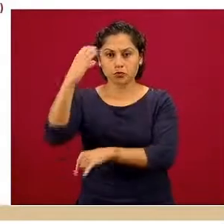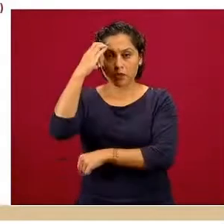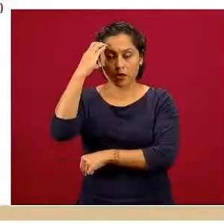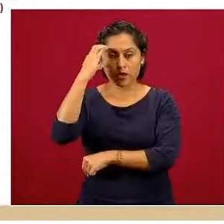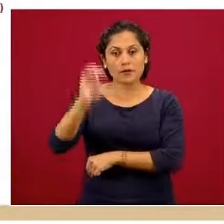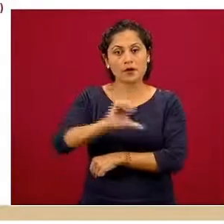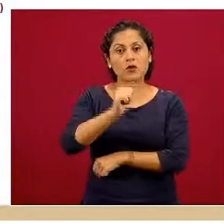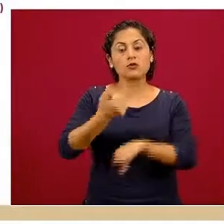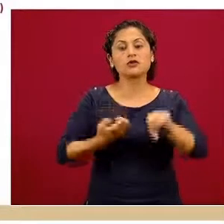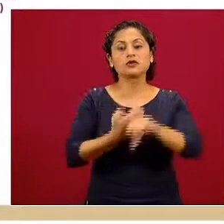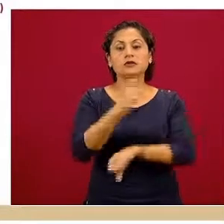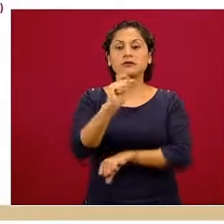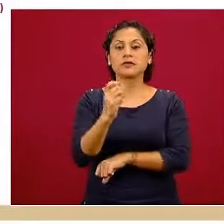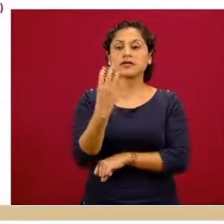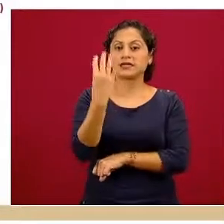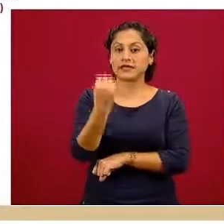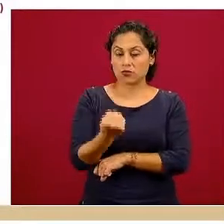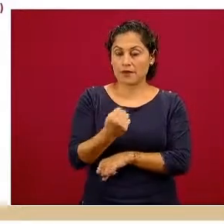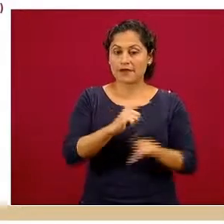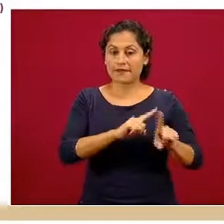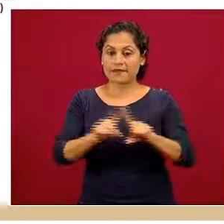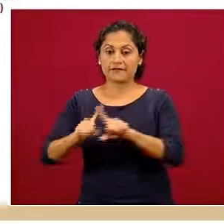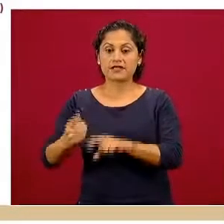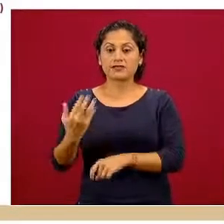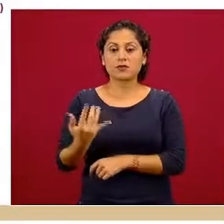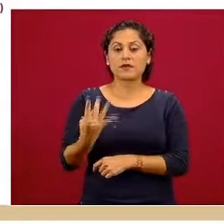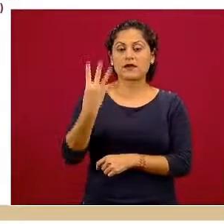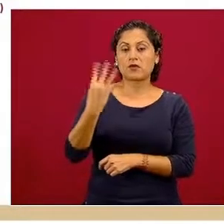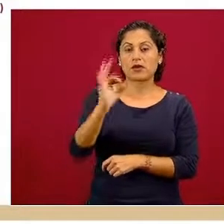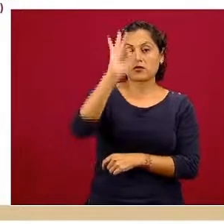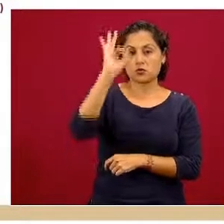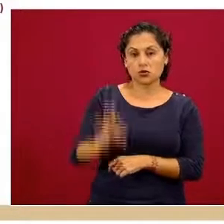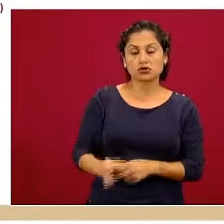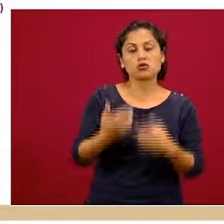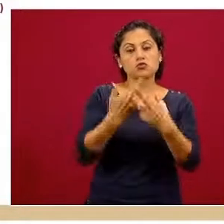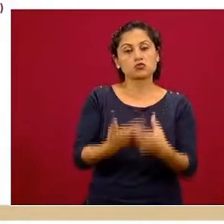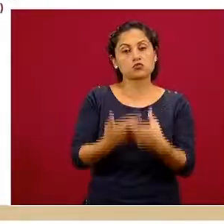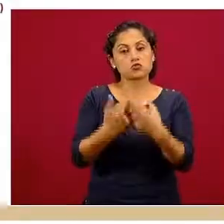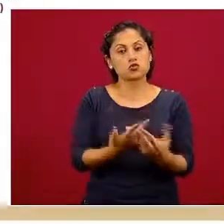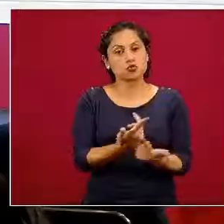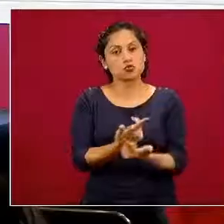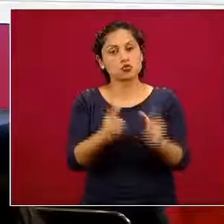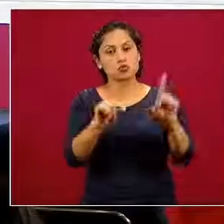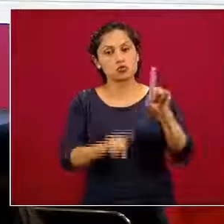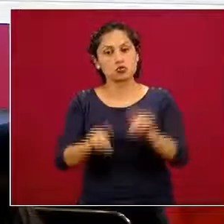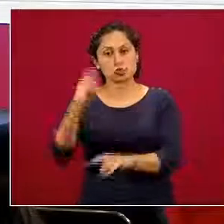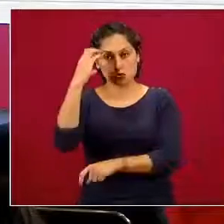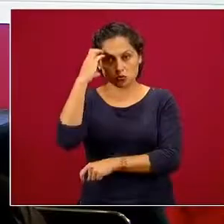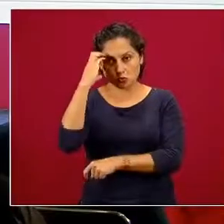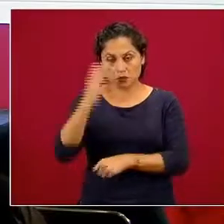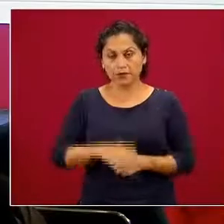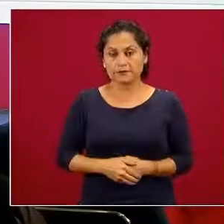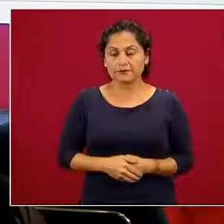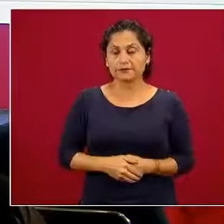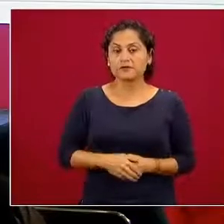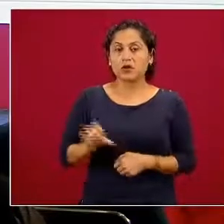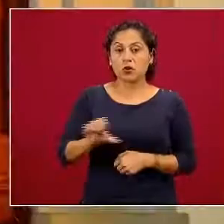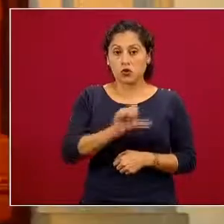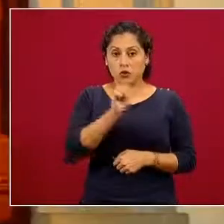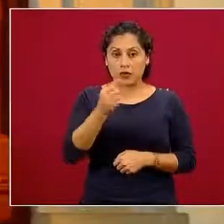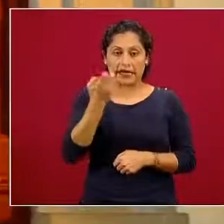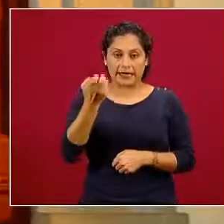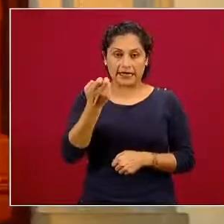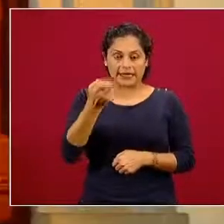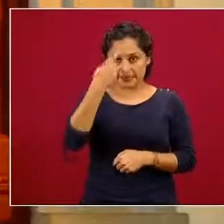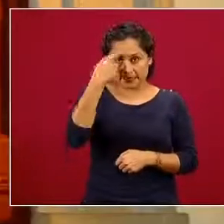estados arriba del 54% de disponibilidad. Veamos, en este caso para las camas de hospitalización